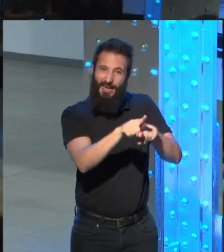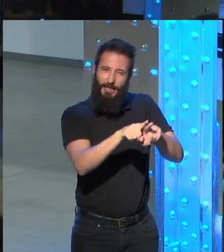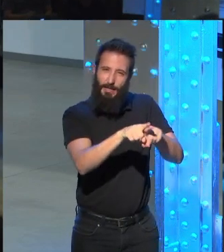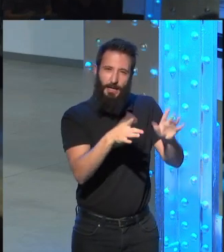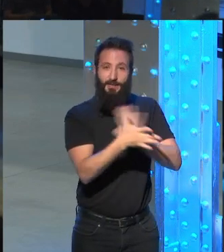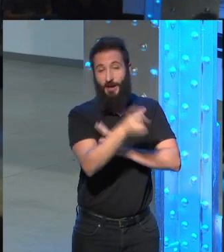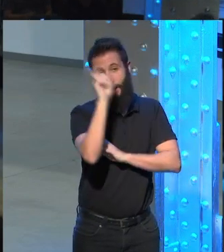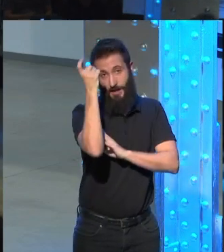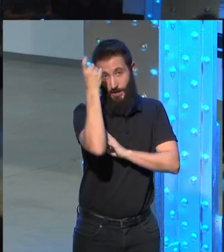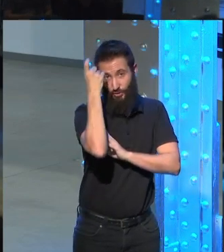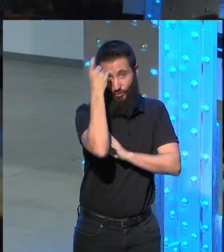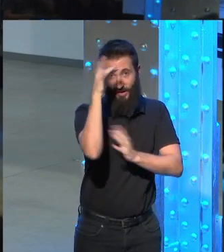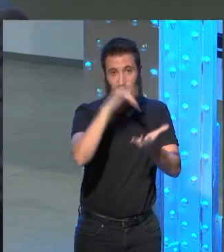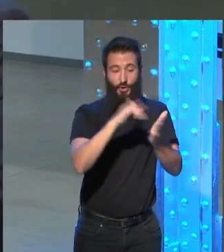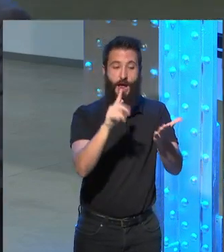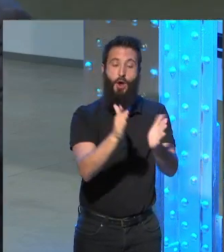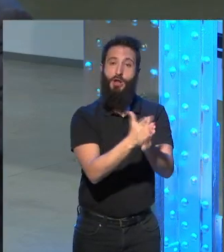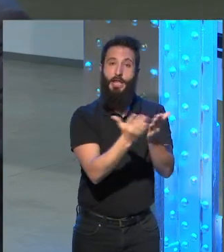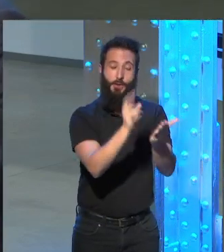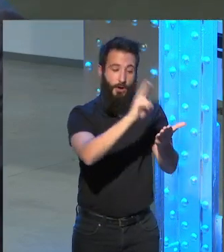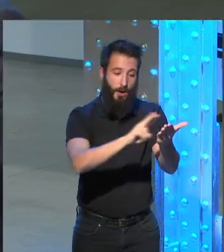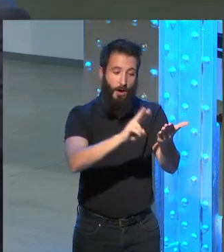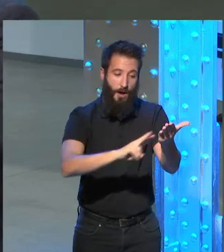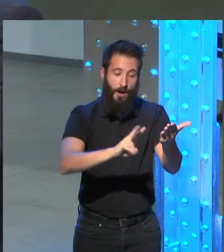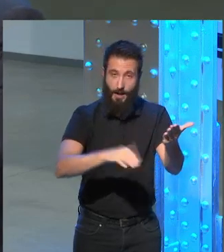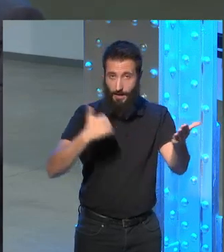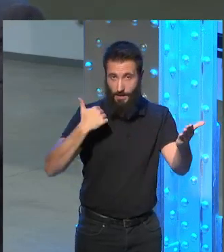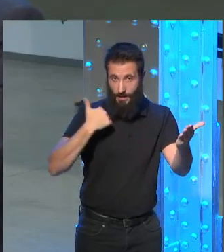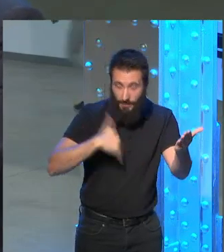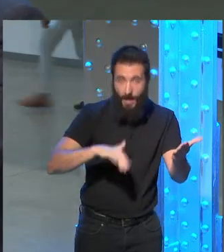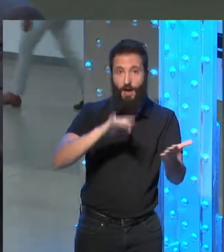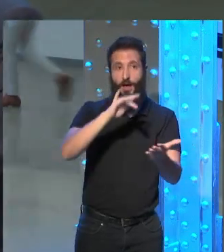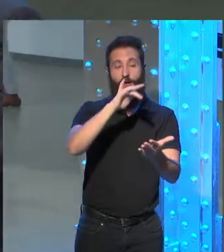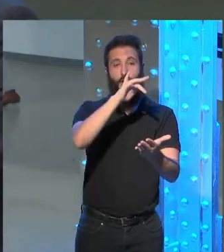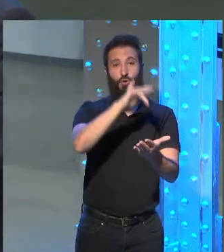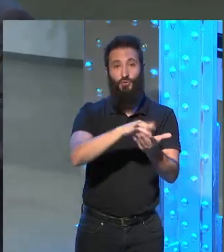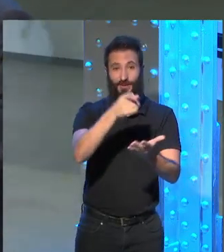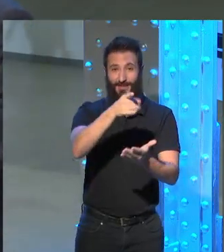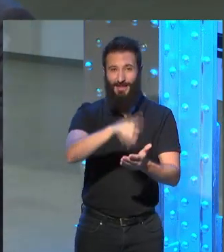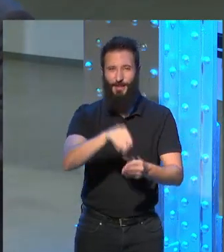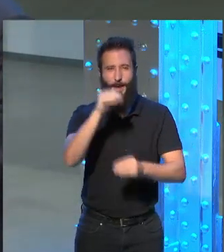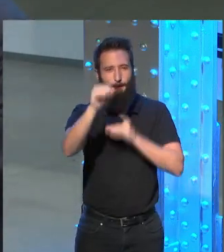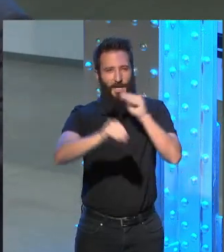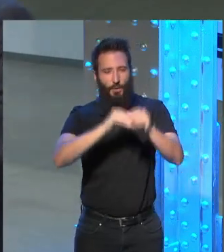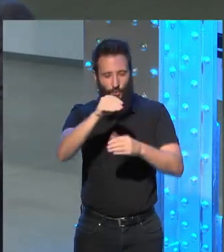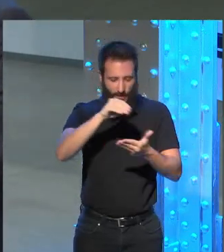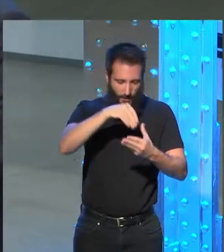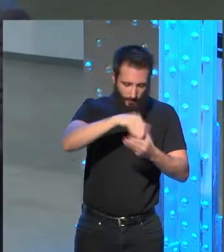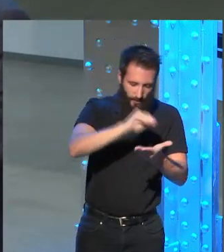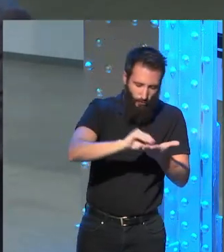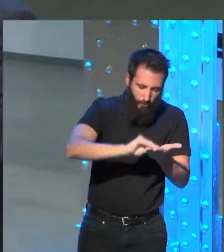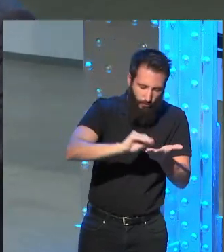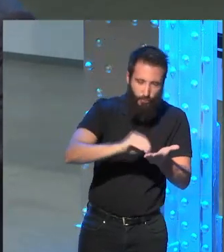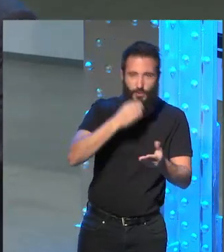del estudiante que ha leído la novela que ha leído artículos críticos que tiene toda una serie de preguntas teóricas